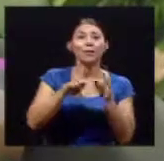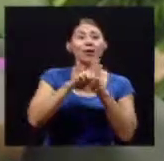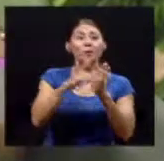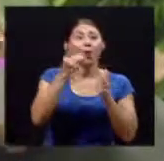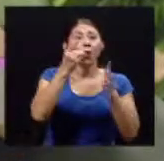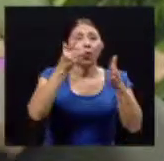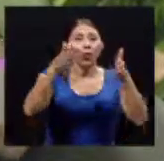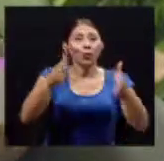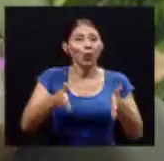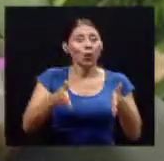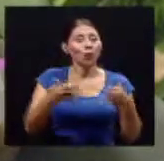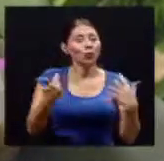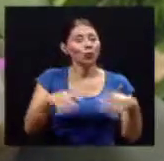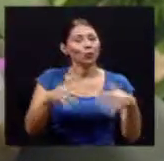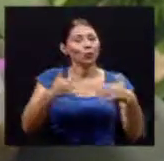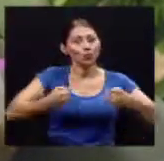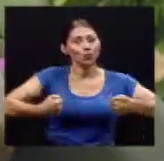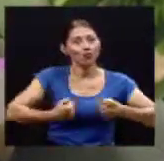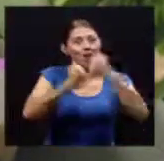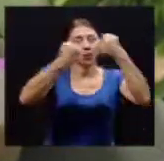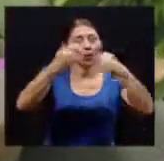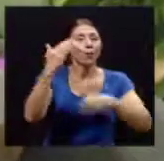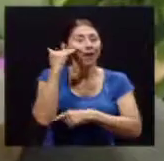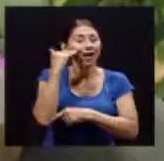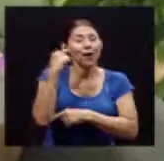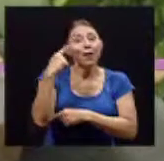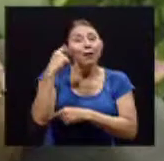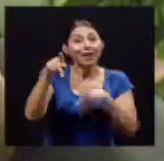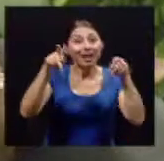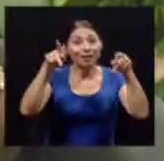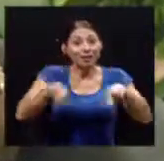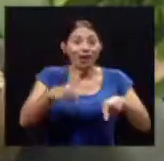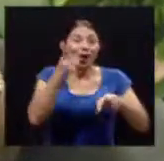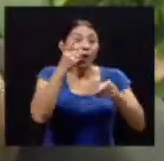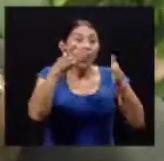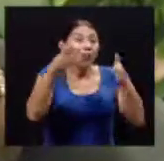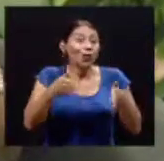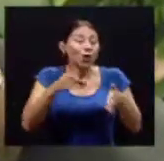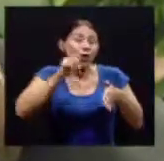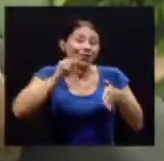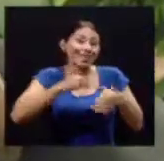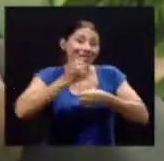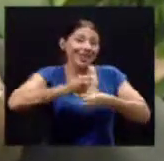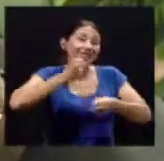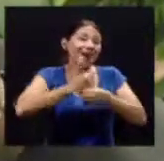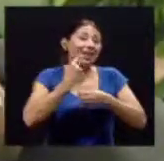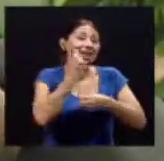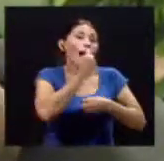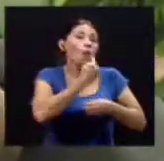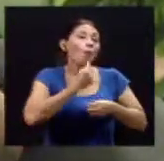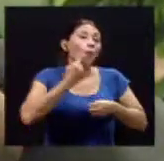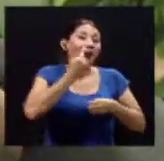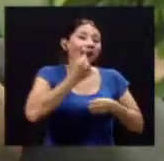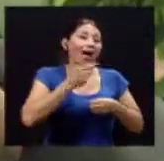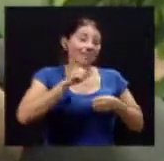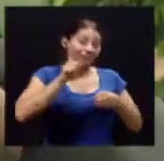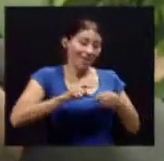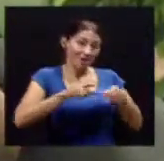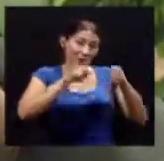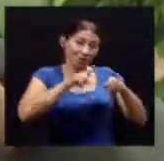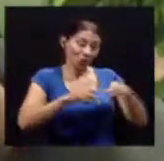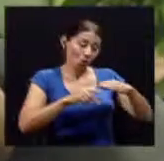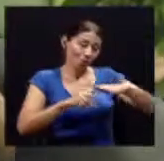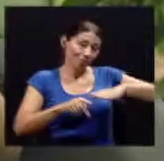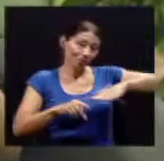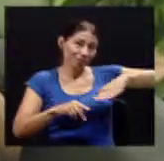porque su campo de acción es la boca ellos tienen muy poco espacio para trabajar y la posición de su cabeza va a permanecer mucho